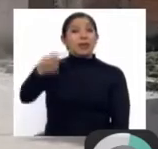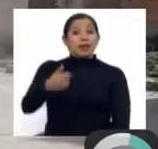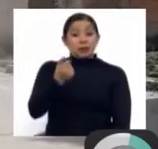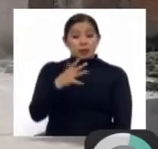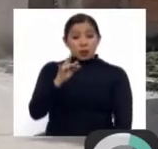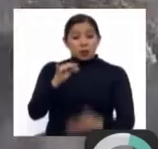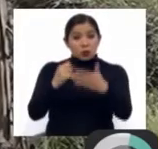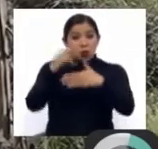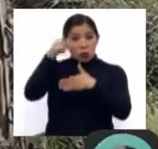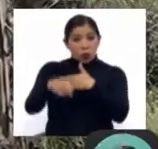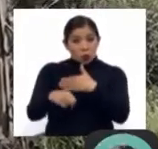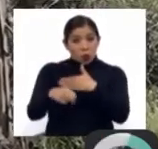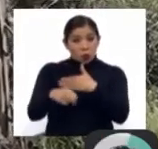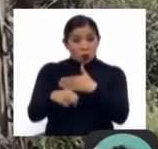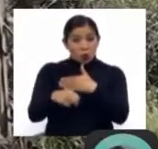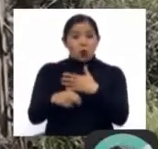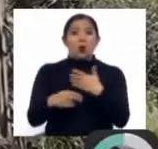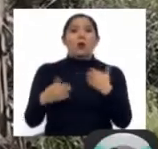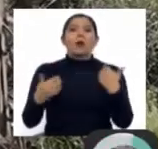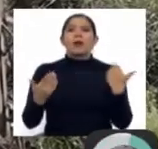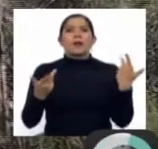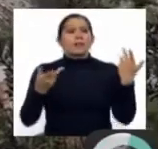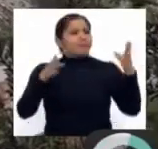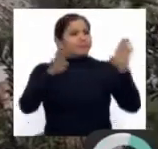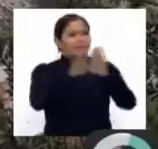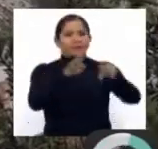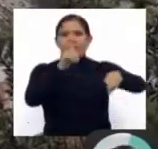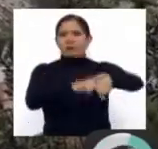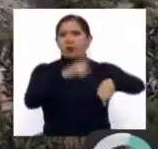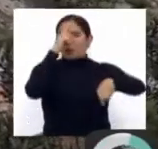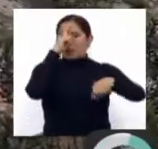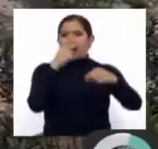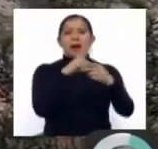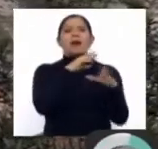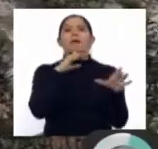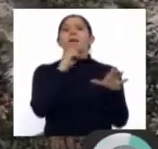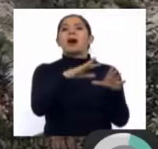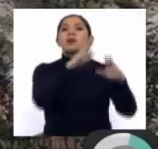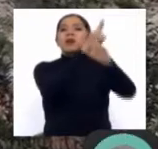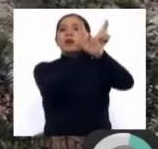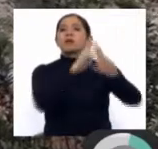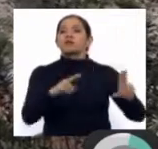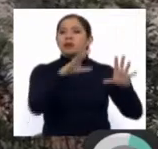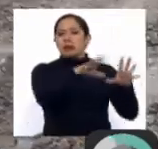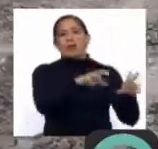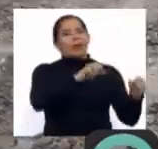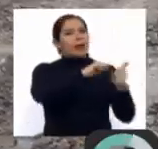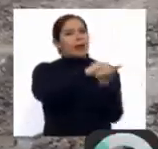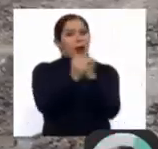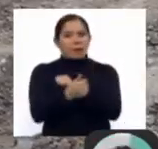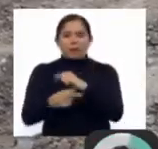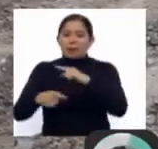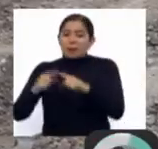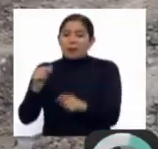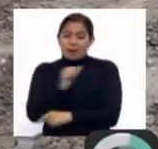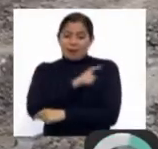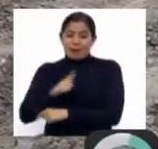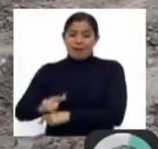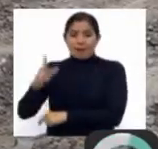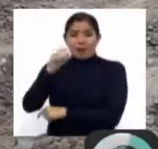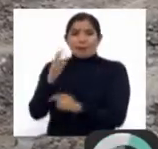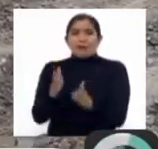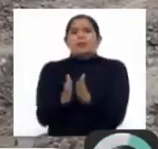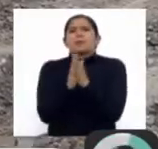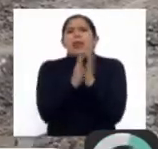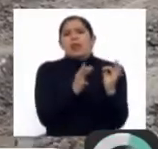para el traslado del relleno sanitario de Alpacoma. Sin embargo, el alcalde de La Paz pidió por tercera vez una ampliación para dicho trabajo,